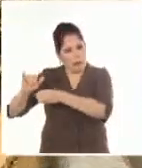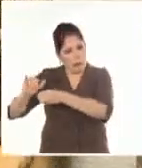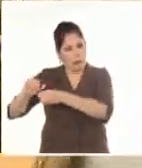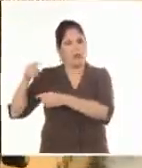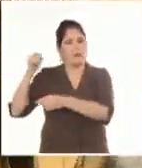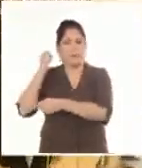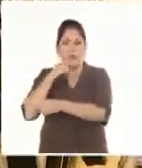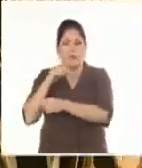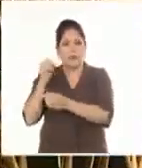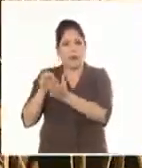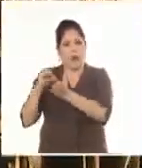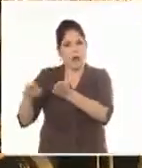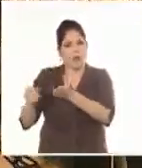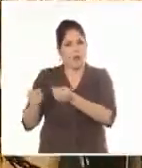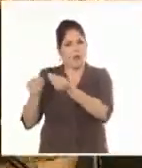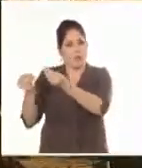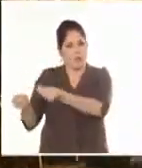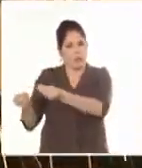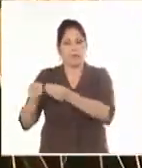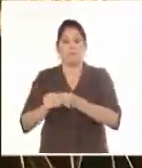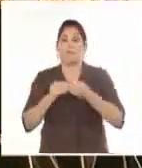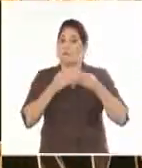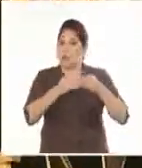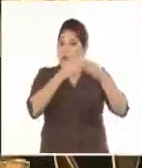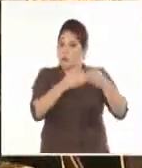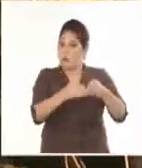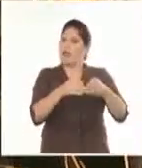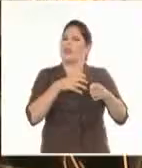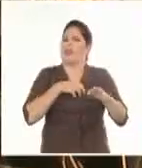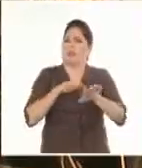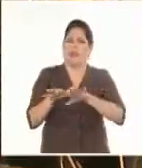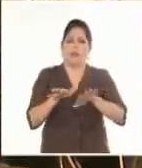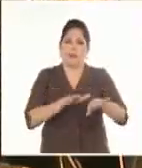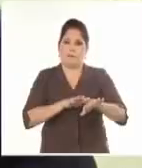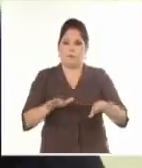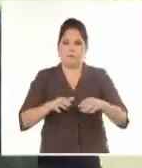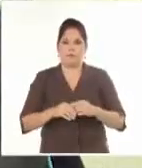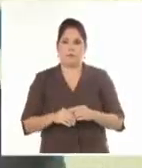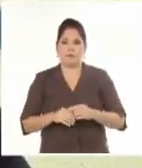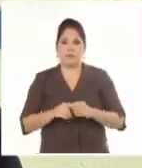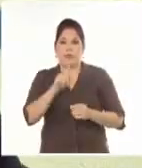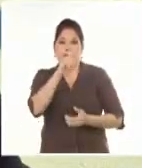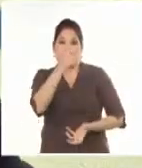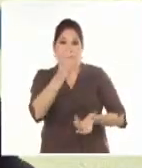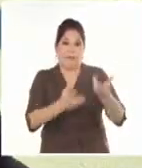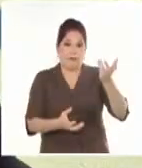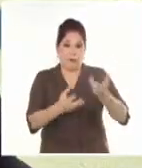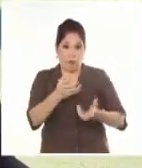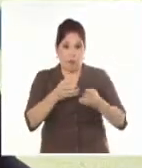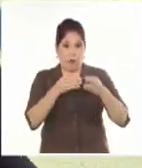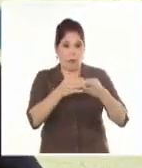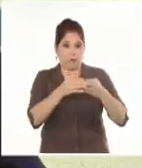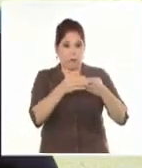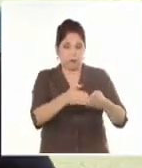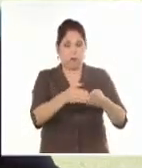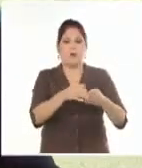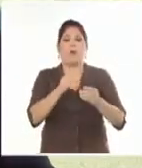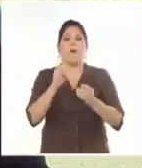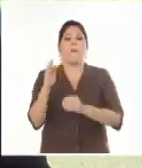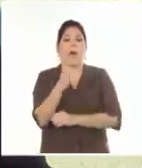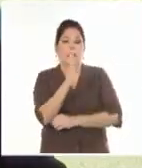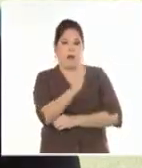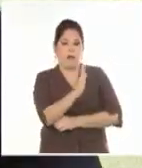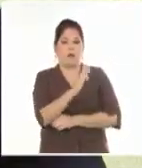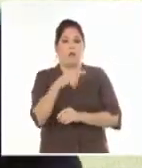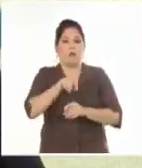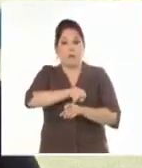Sur. Tenemos la cantidad de embarcaciones previstas para las transportaciones, tanto desde Cienfuegos como desde Batabano hacia la